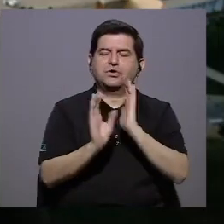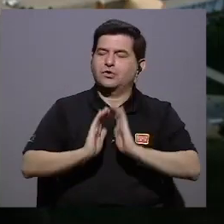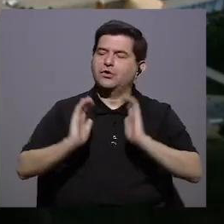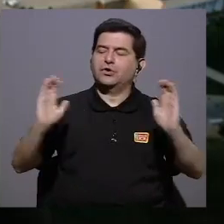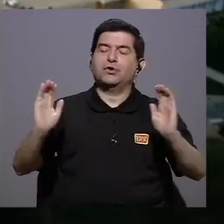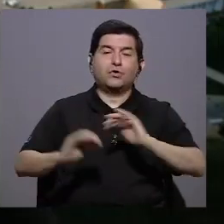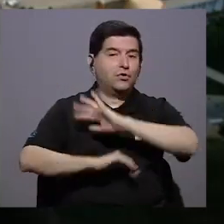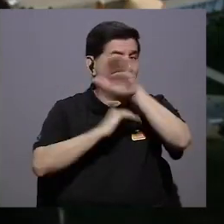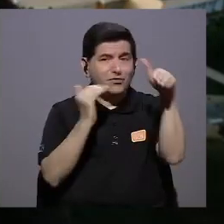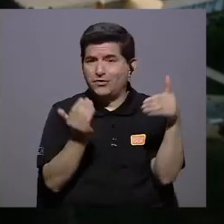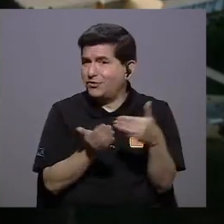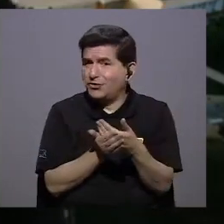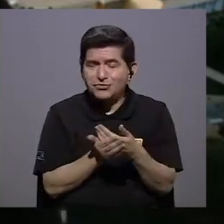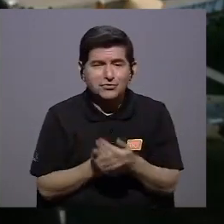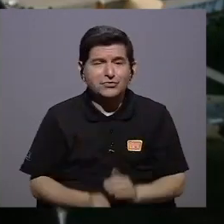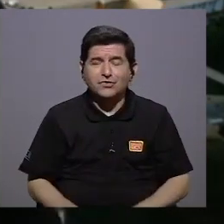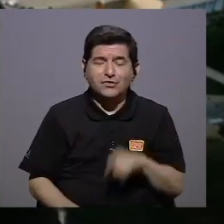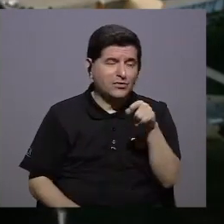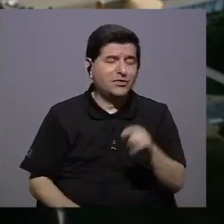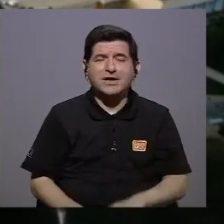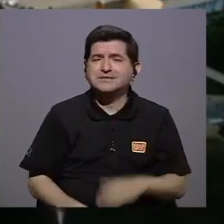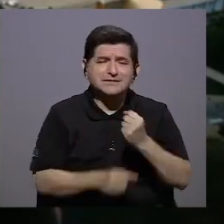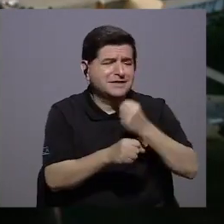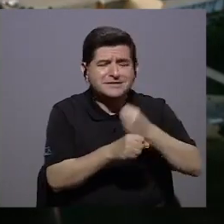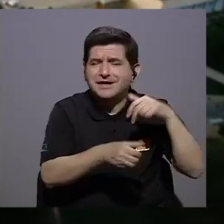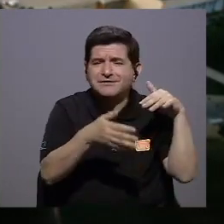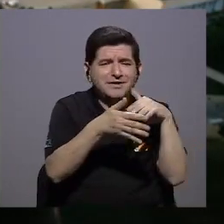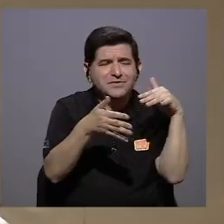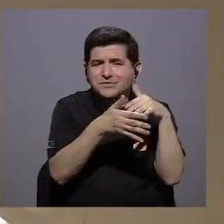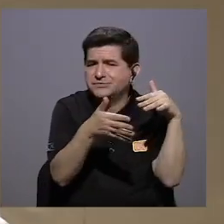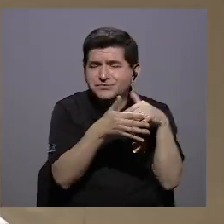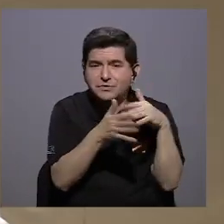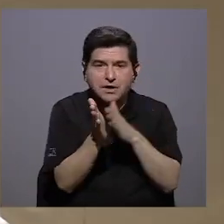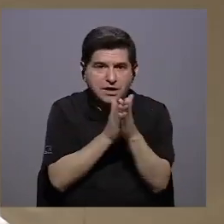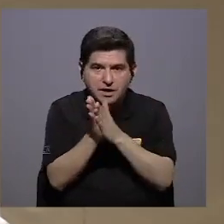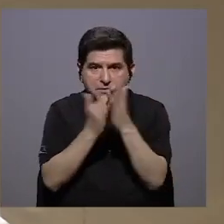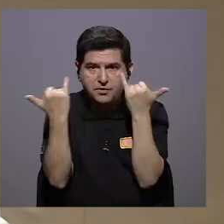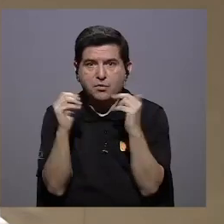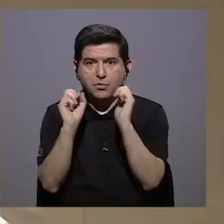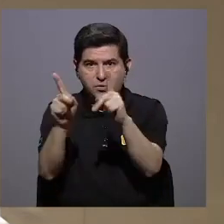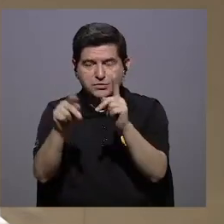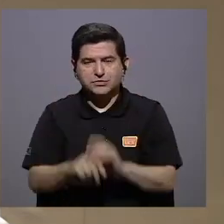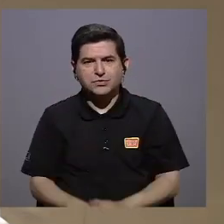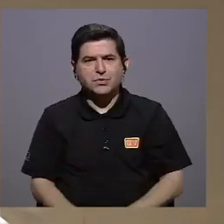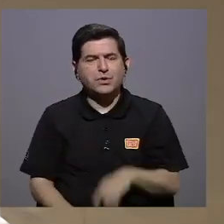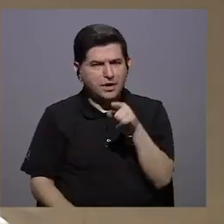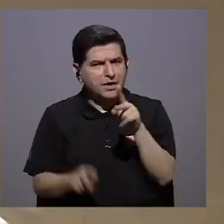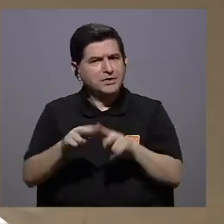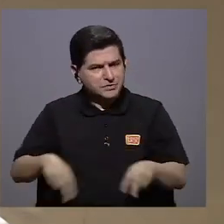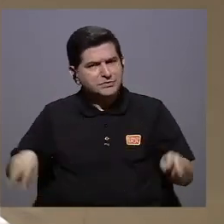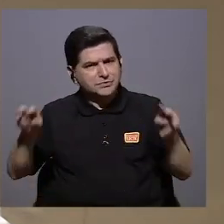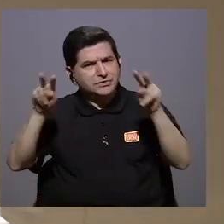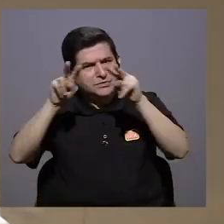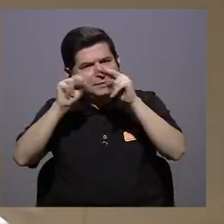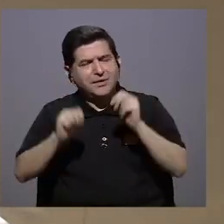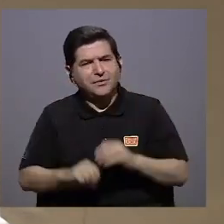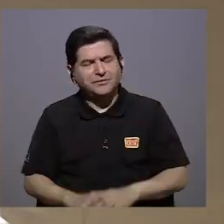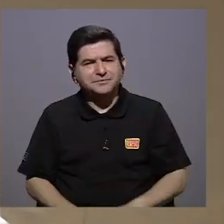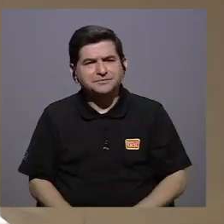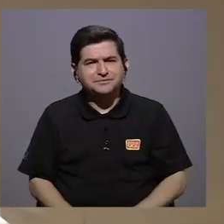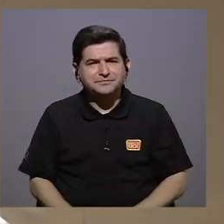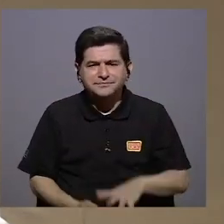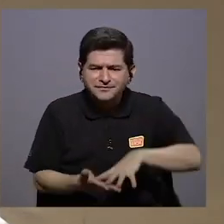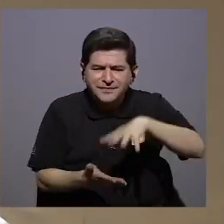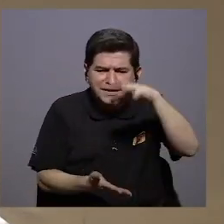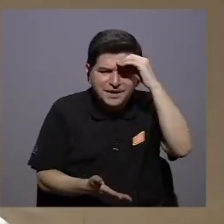los chicos no todo es cuestión de esfuerzo escolar aprovechemos esta oportunidad es muy valioso eso ¿cuál es el